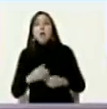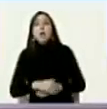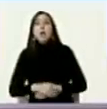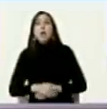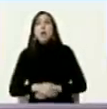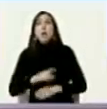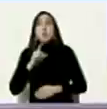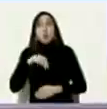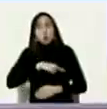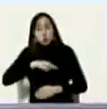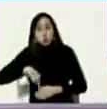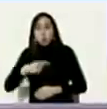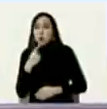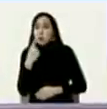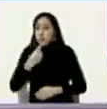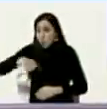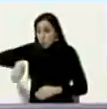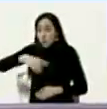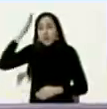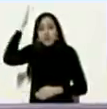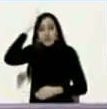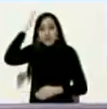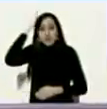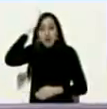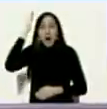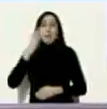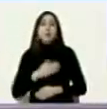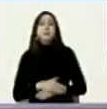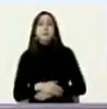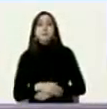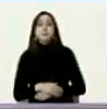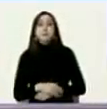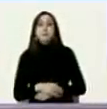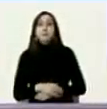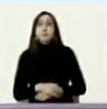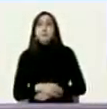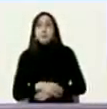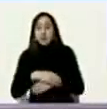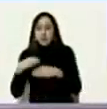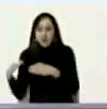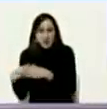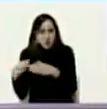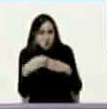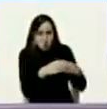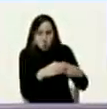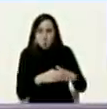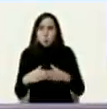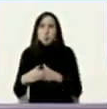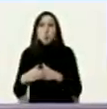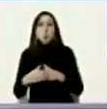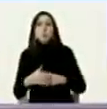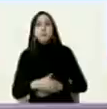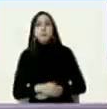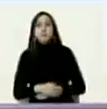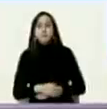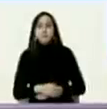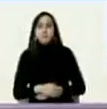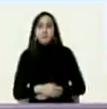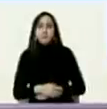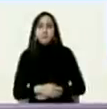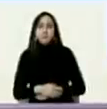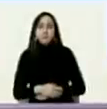pudiéramos decir y ustedes lo saben que estos sectores que están en la plataforma